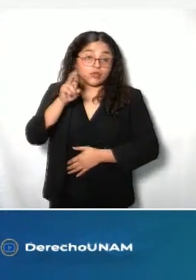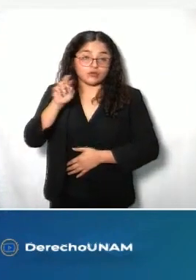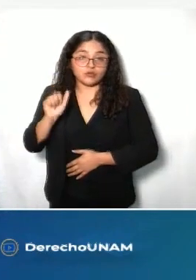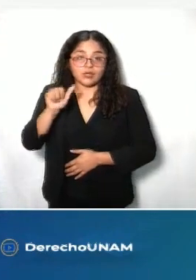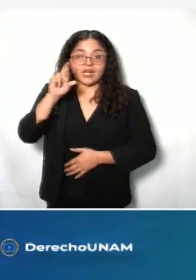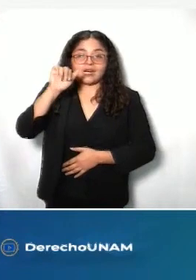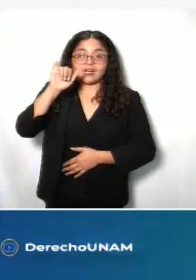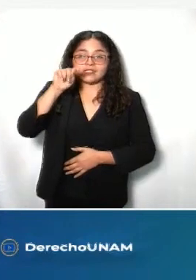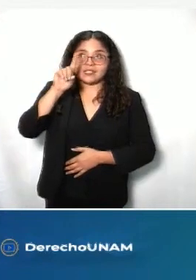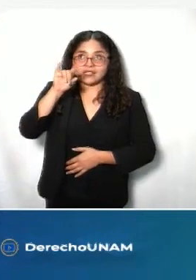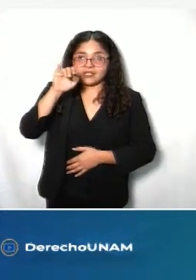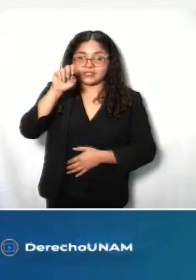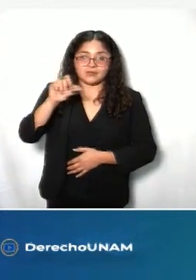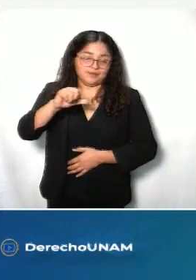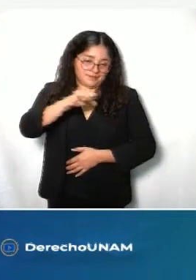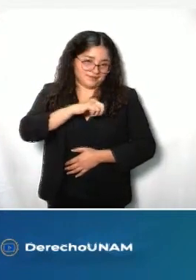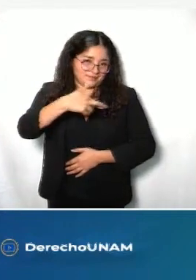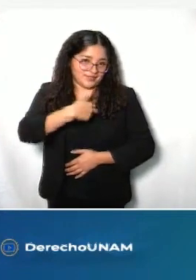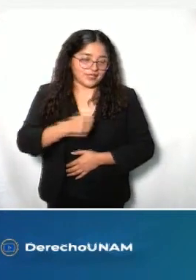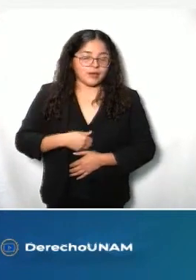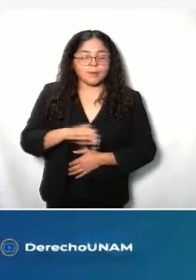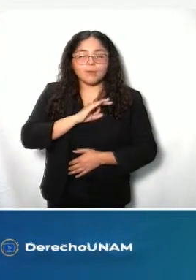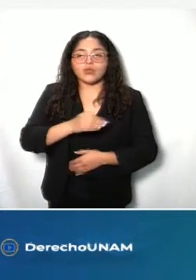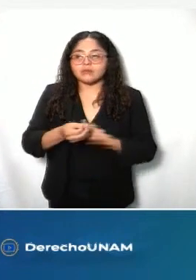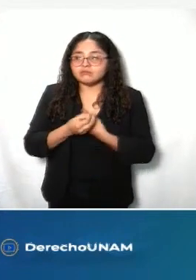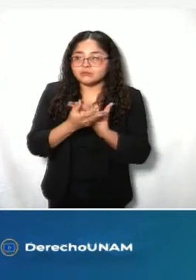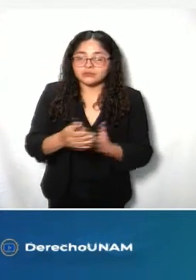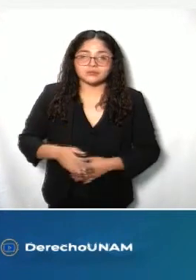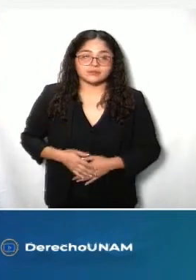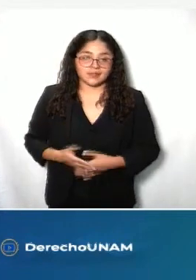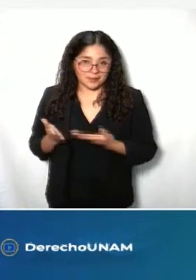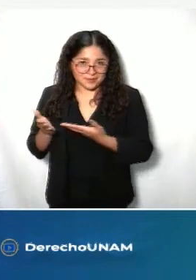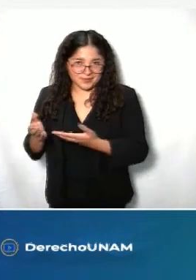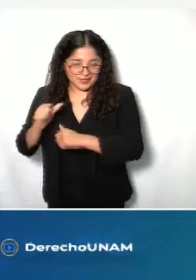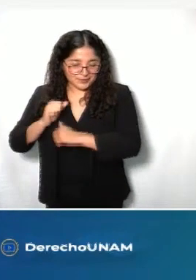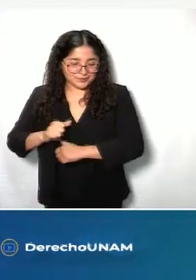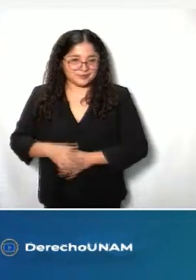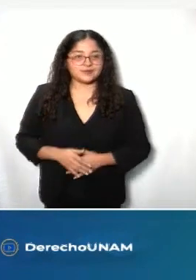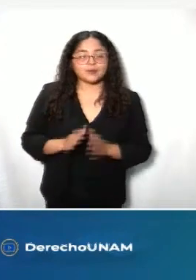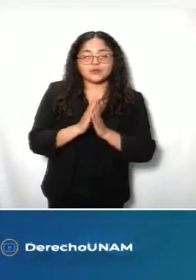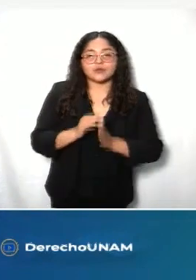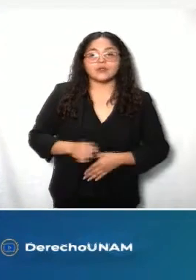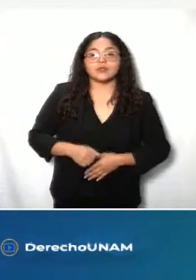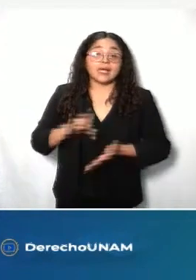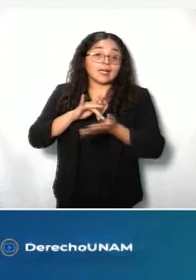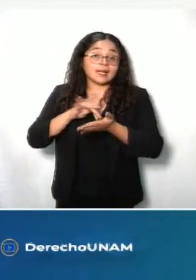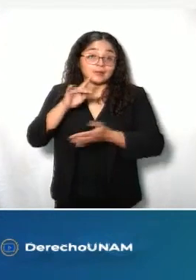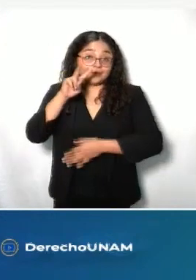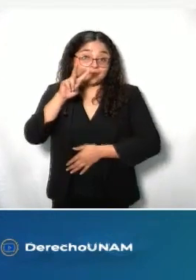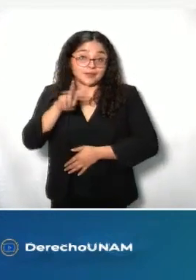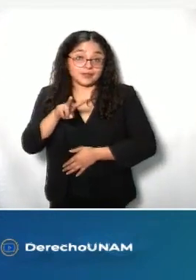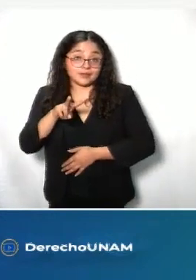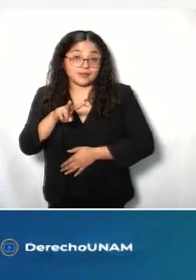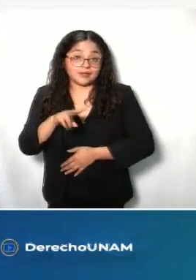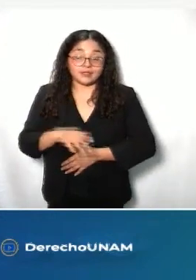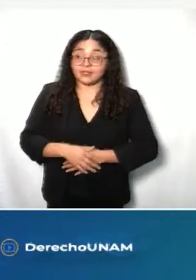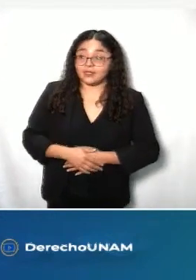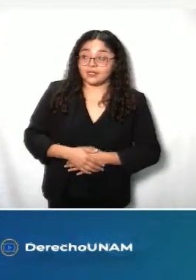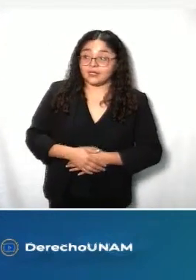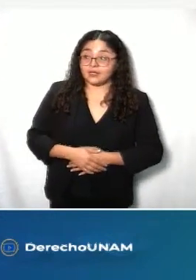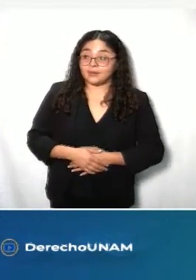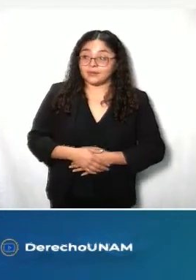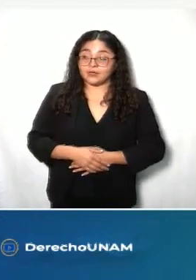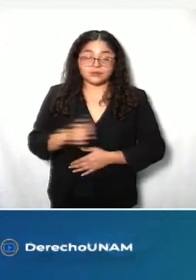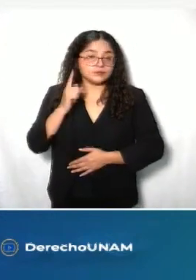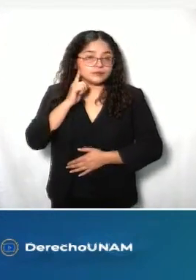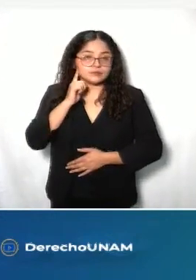Aristides Rodrigo Guerrero García, haga uso de la voz. Adelante, comisionado, por favor. Muchísimas gracias. En el edificio de